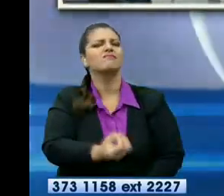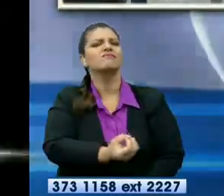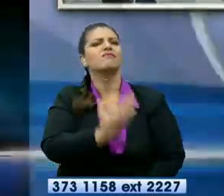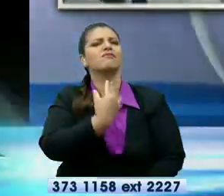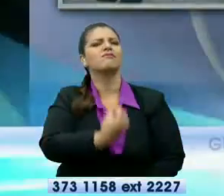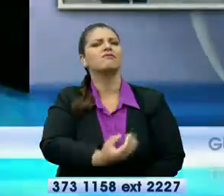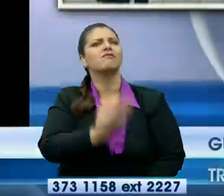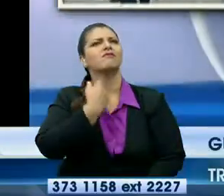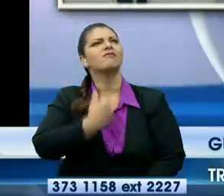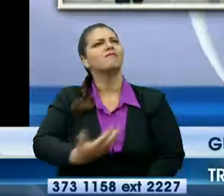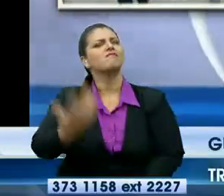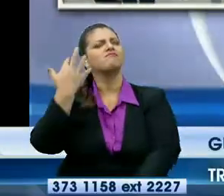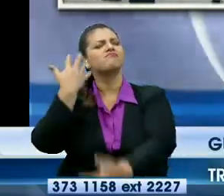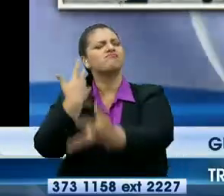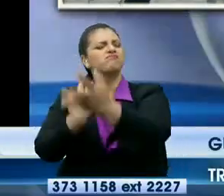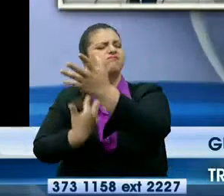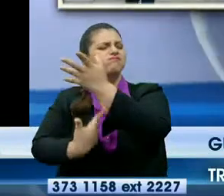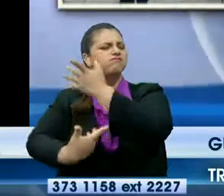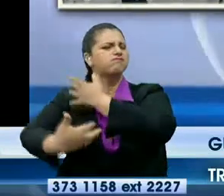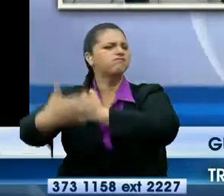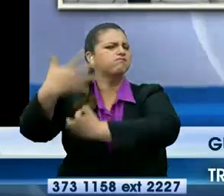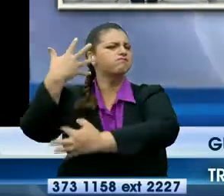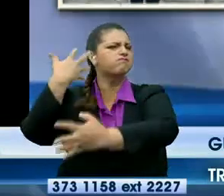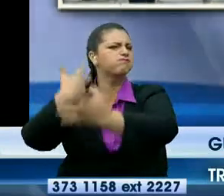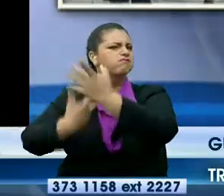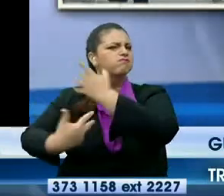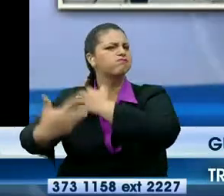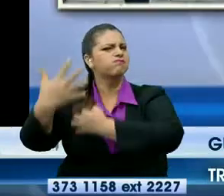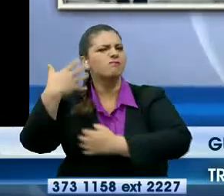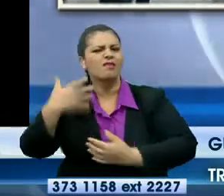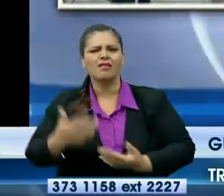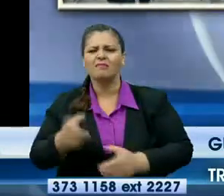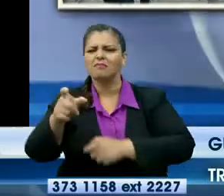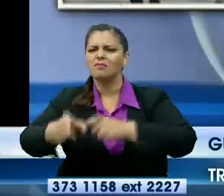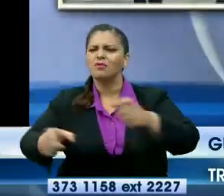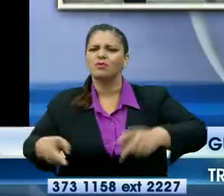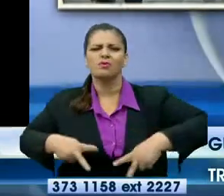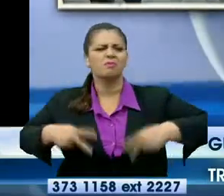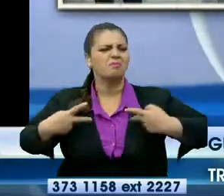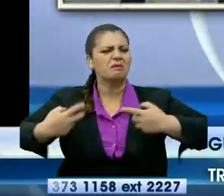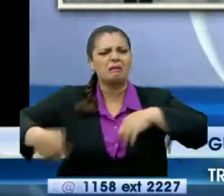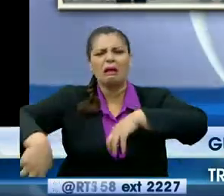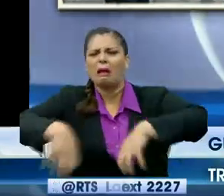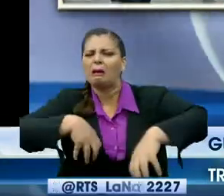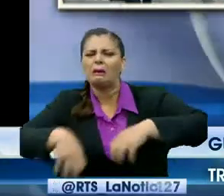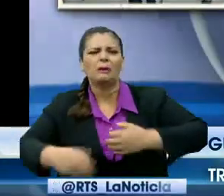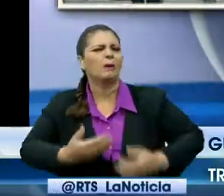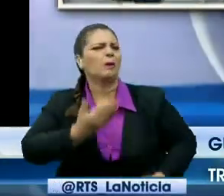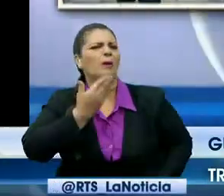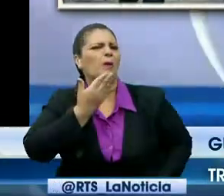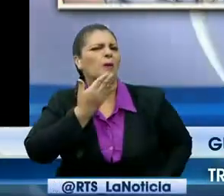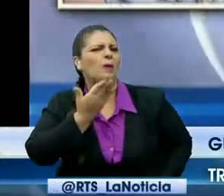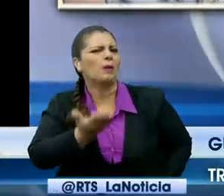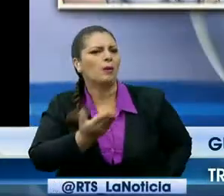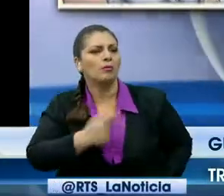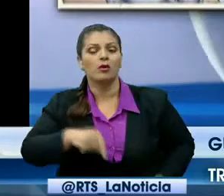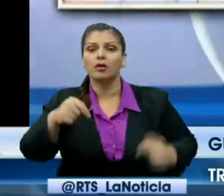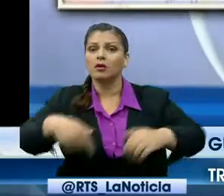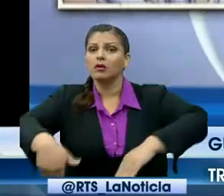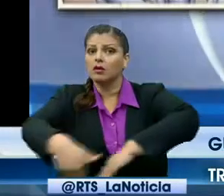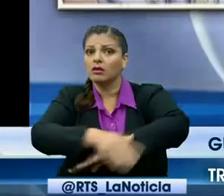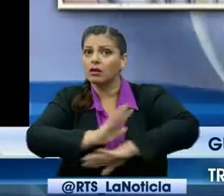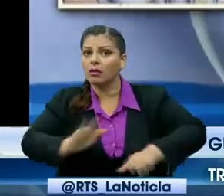historias, anécdotas. No solo las calles, el estero, el río. Yo